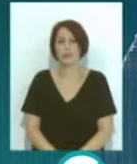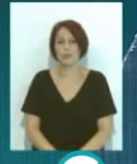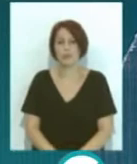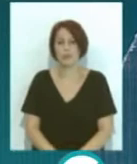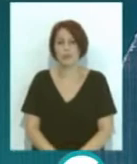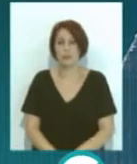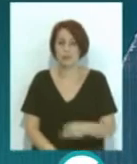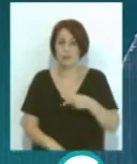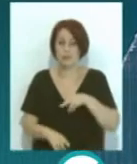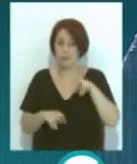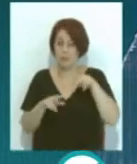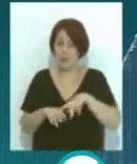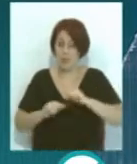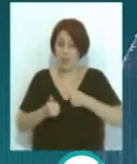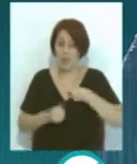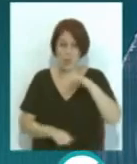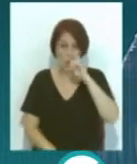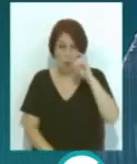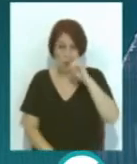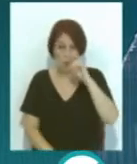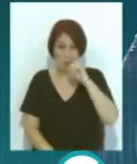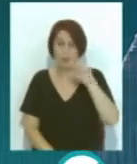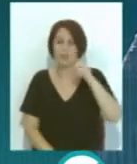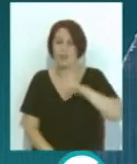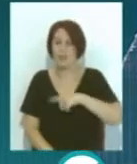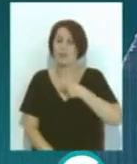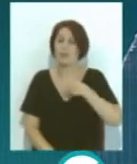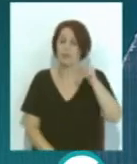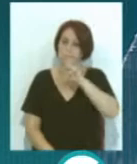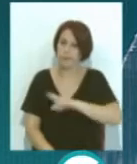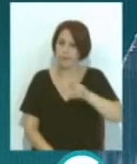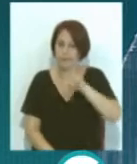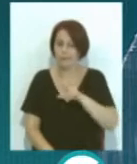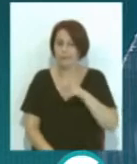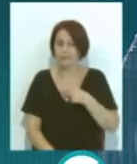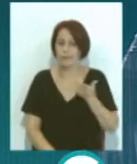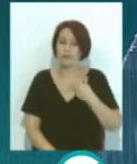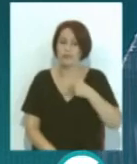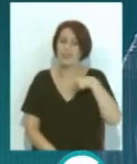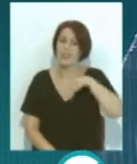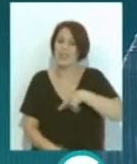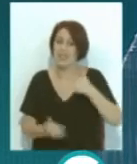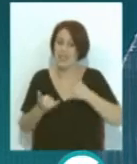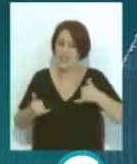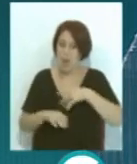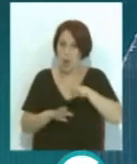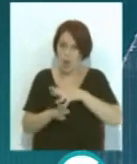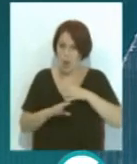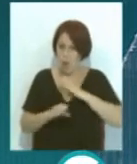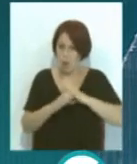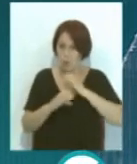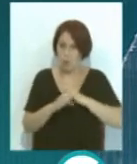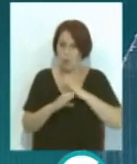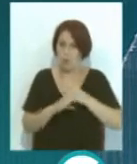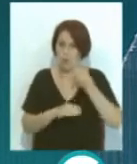Y con la entrada del mes de junio ha comenzado también la recuperación y el refuerzo de las líneas y horarios de autobuses